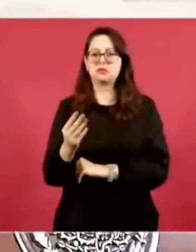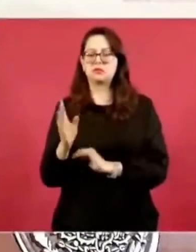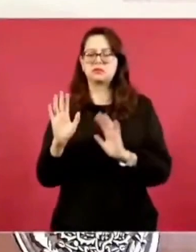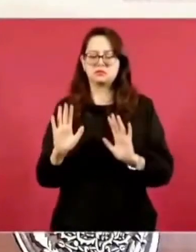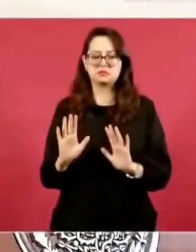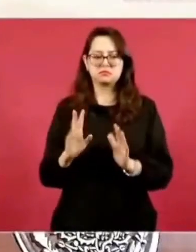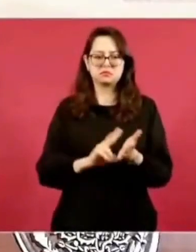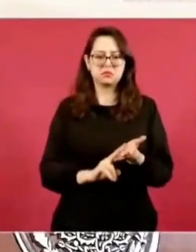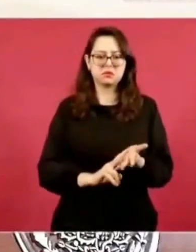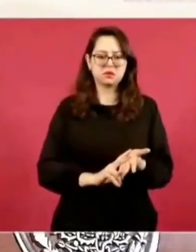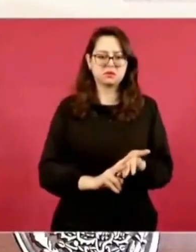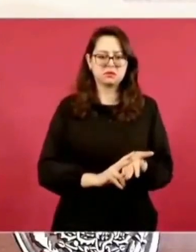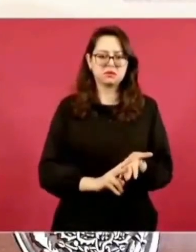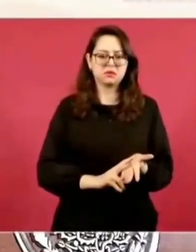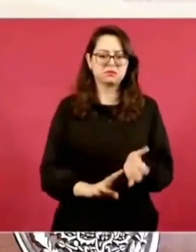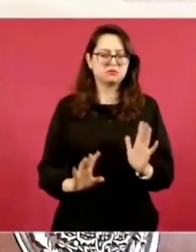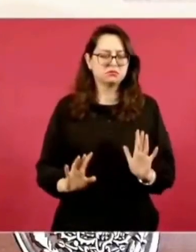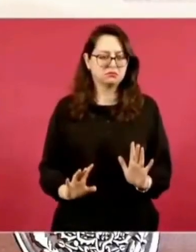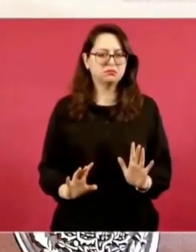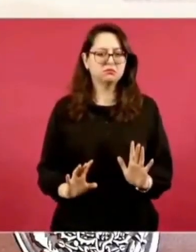magna,